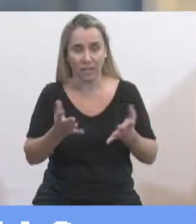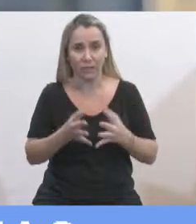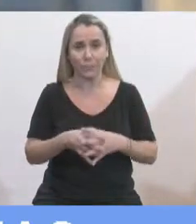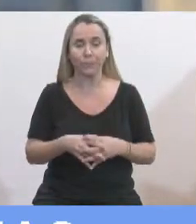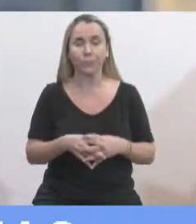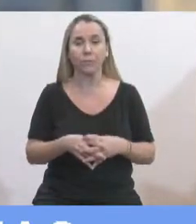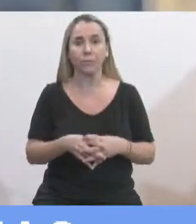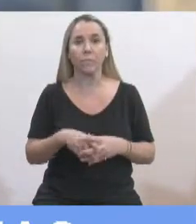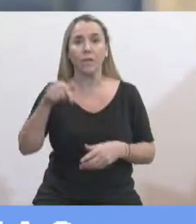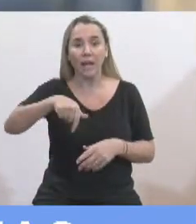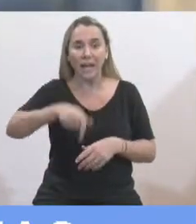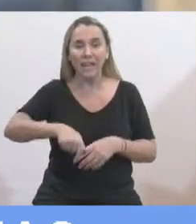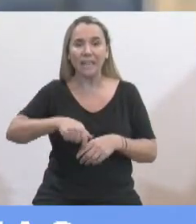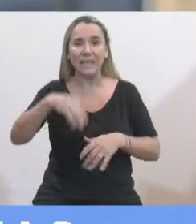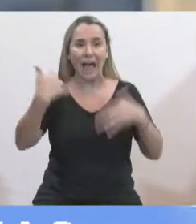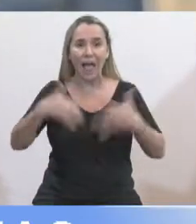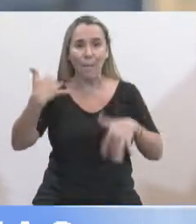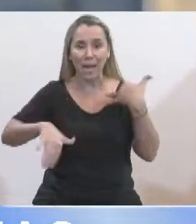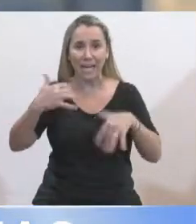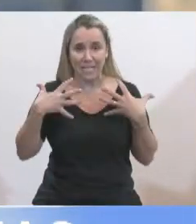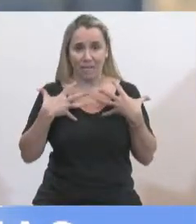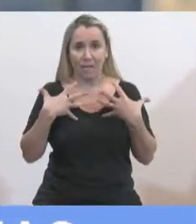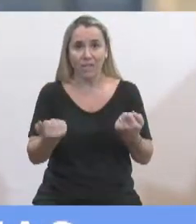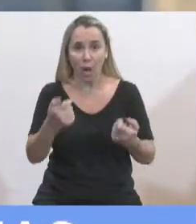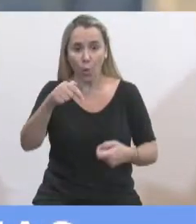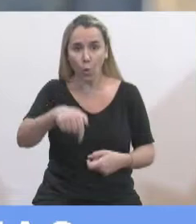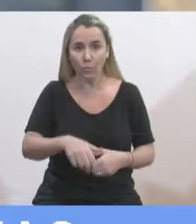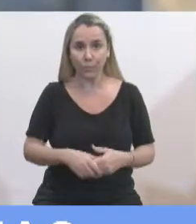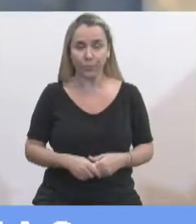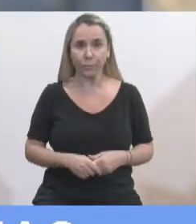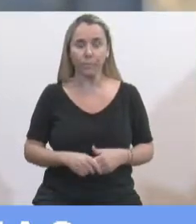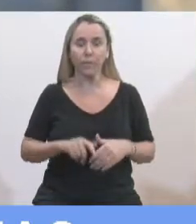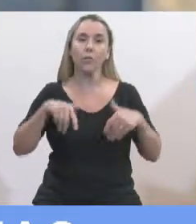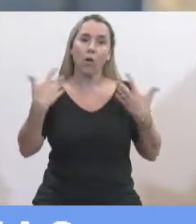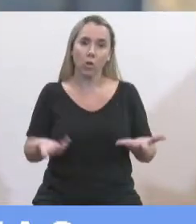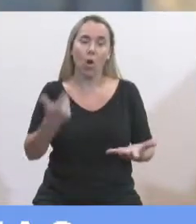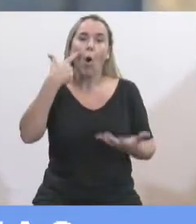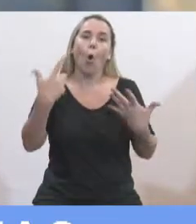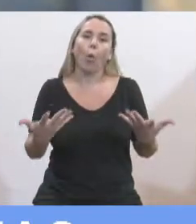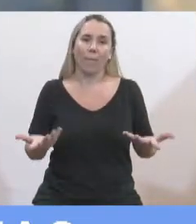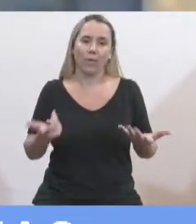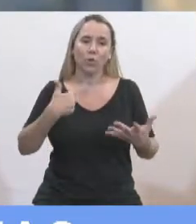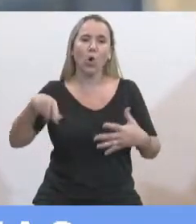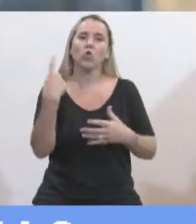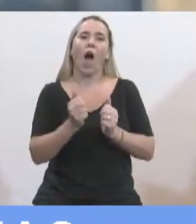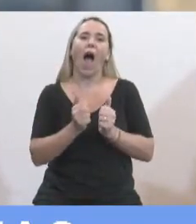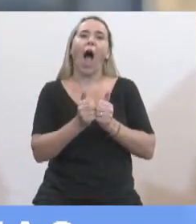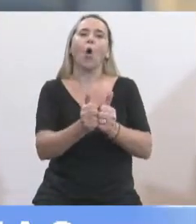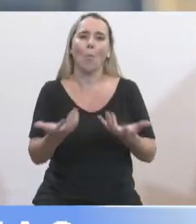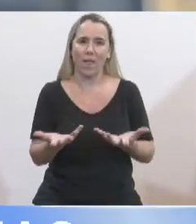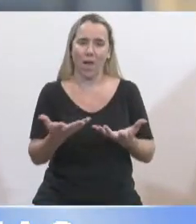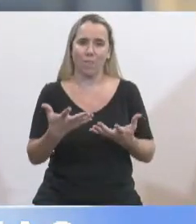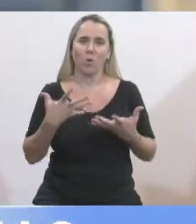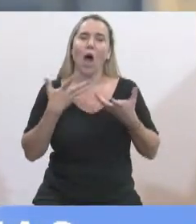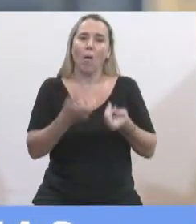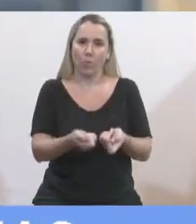lo que estamos pasando en esta emergencia sanitaria. Entonces, obviamente que nuestro acompañamiento a